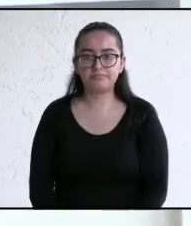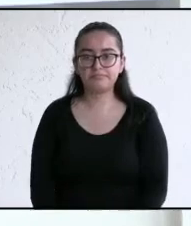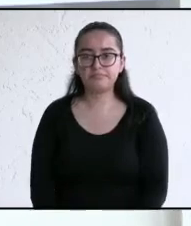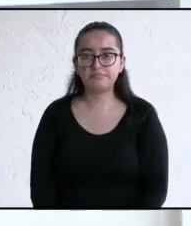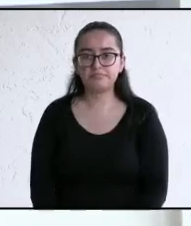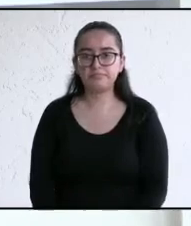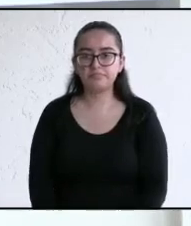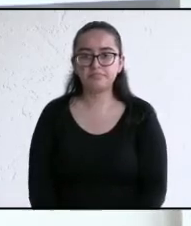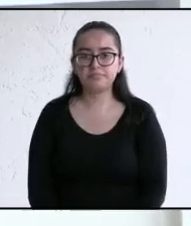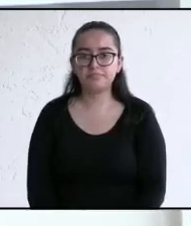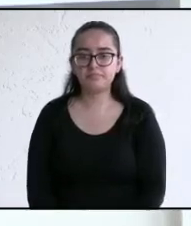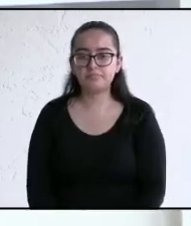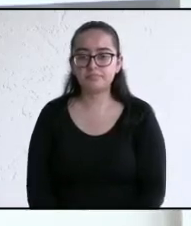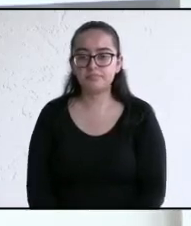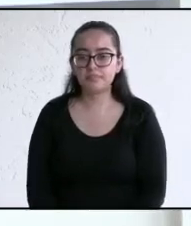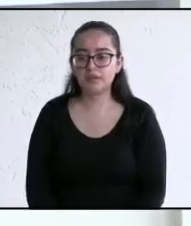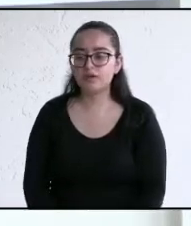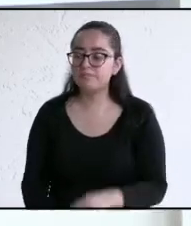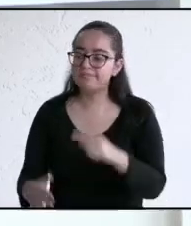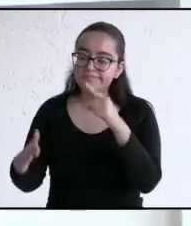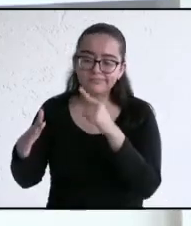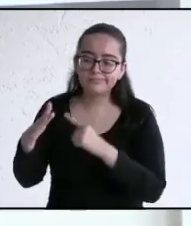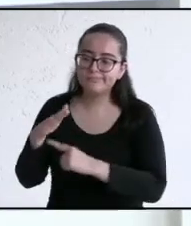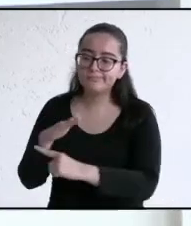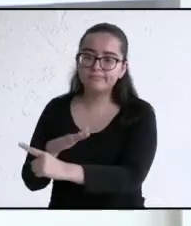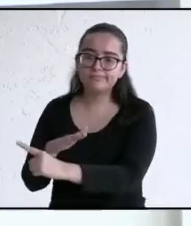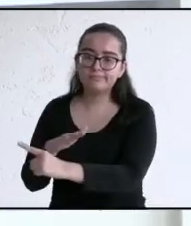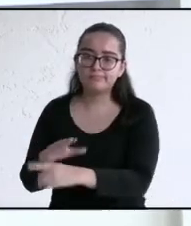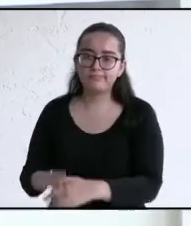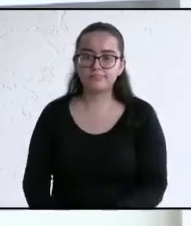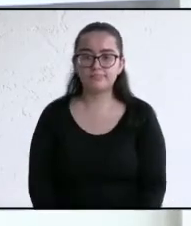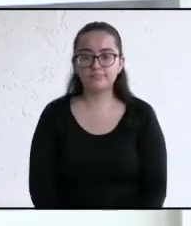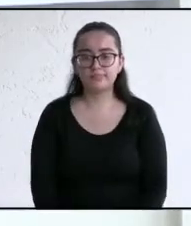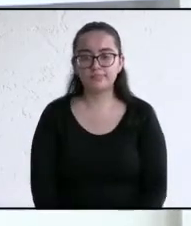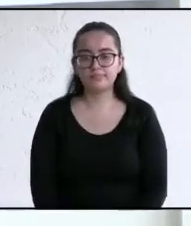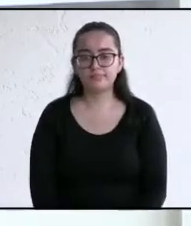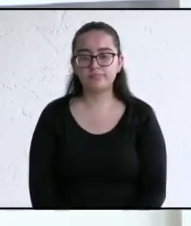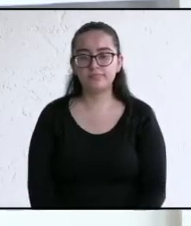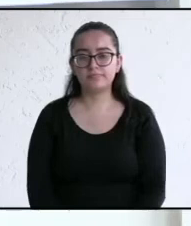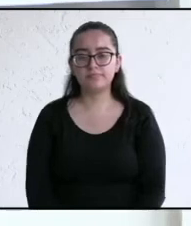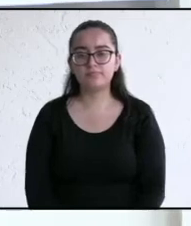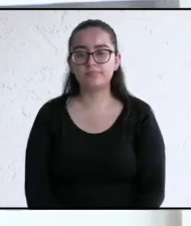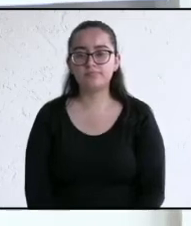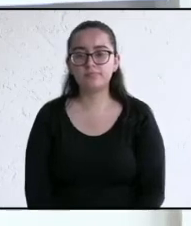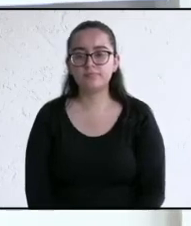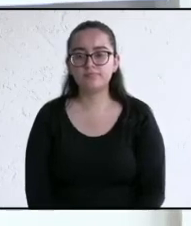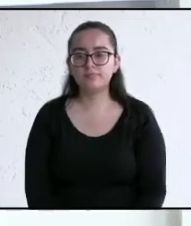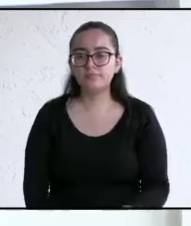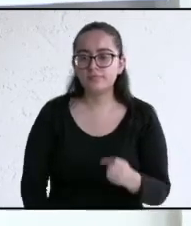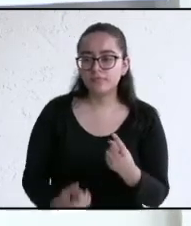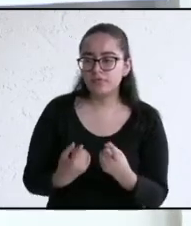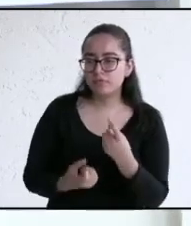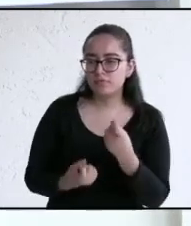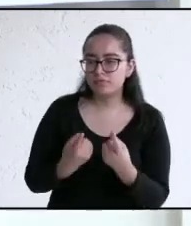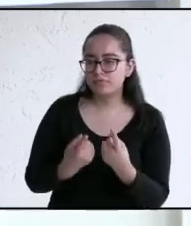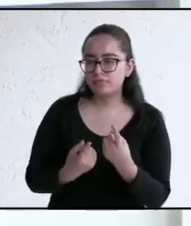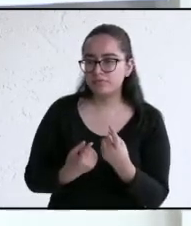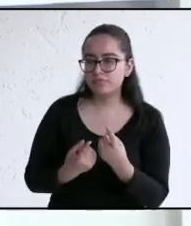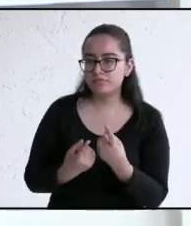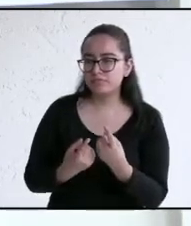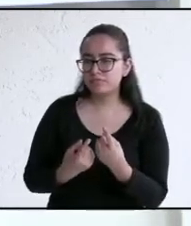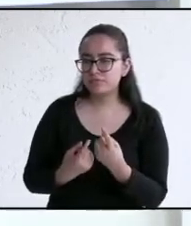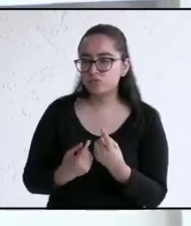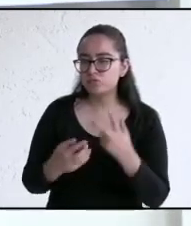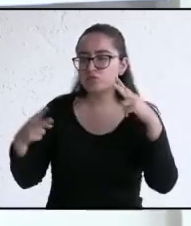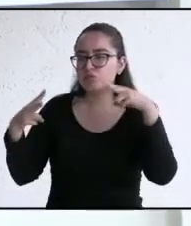de que se le invitará a retirarse de este set de grabación. En caso de que por alguna circunstancia